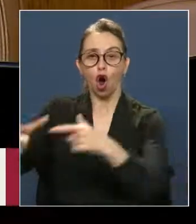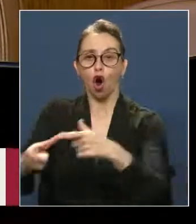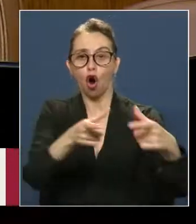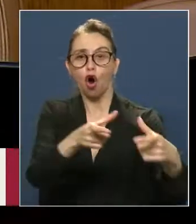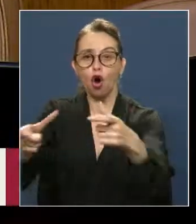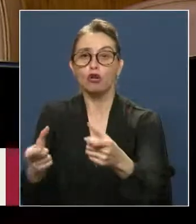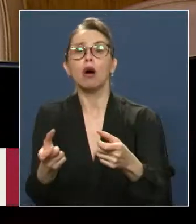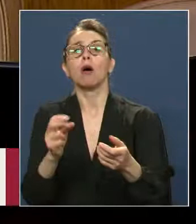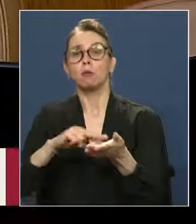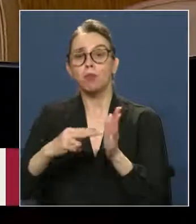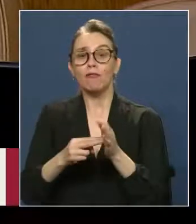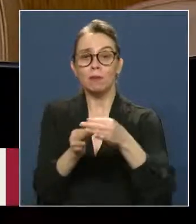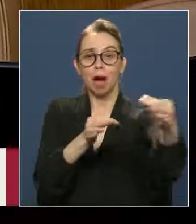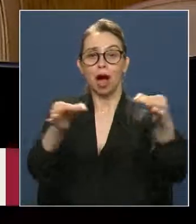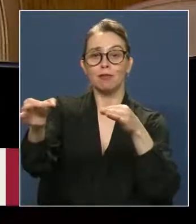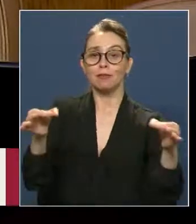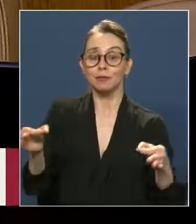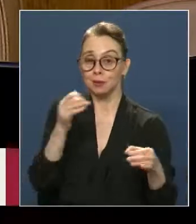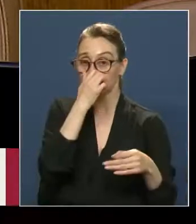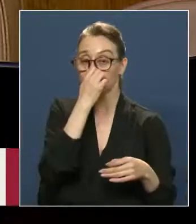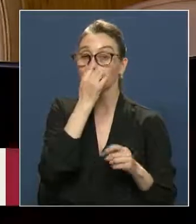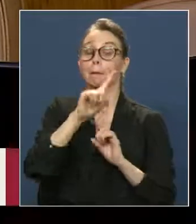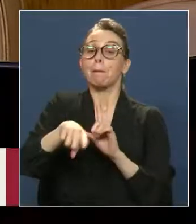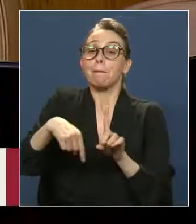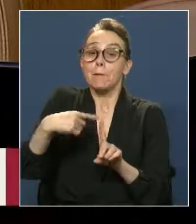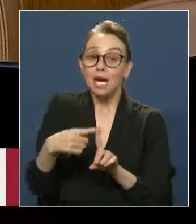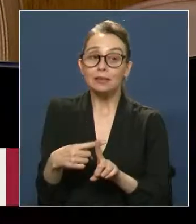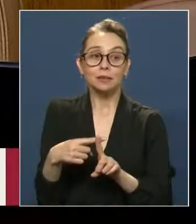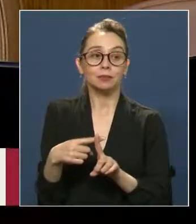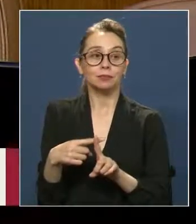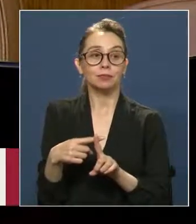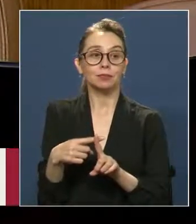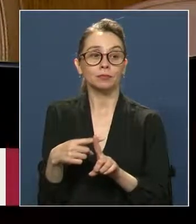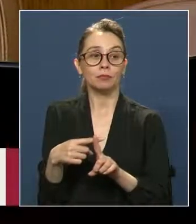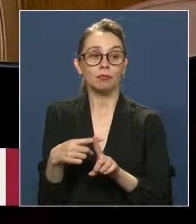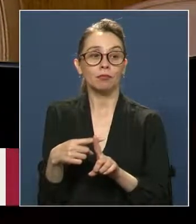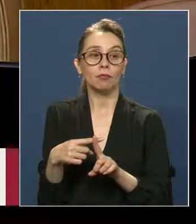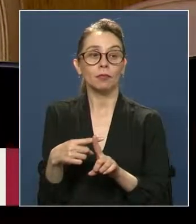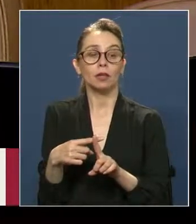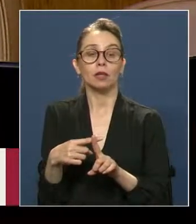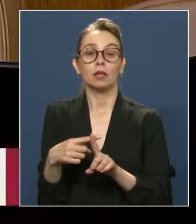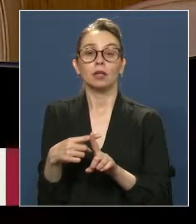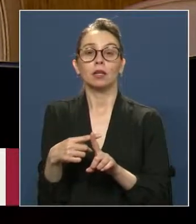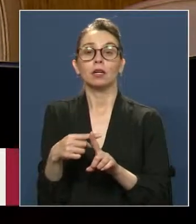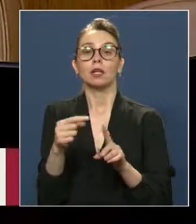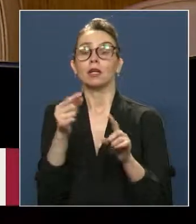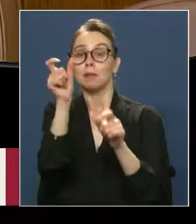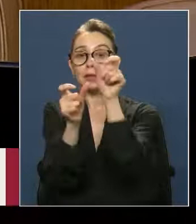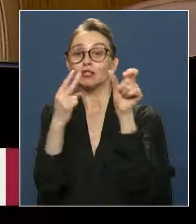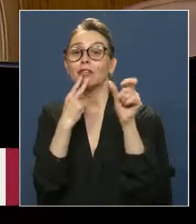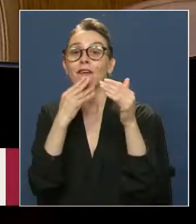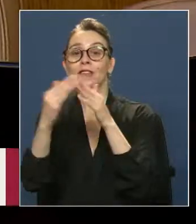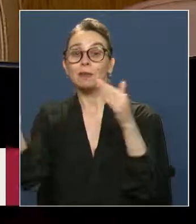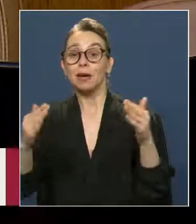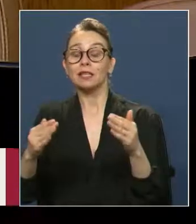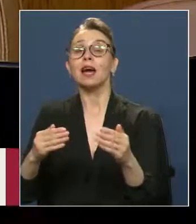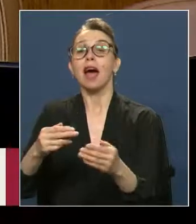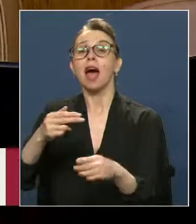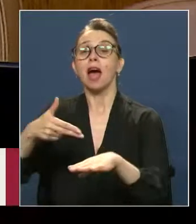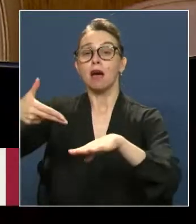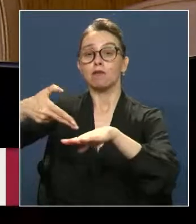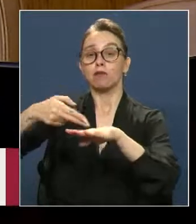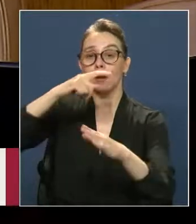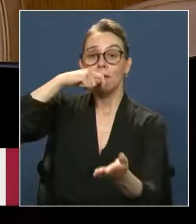problemas para llegar a algunas comunas. Además, eso se suma, por ejemplo, al pago que tienen que hacer los vecinos por las bencinas, que están pagando